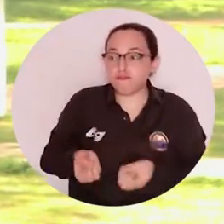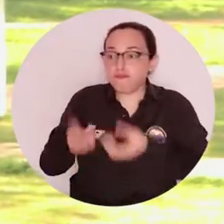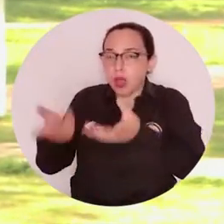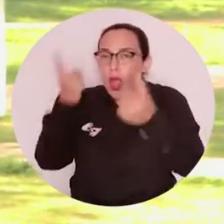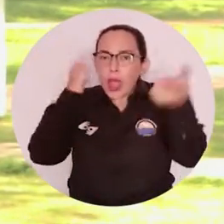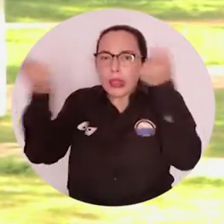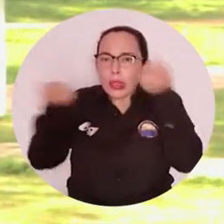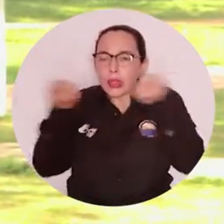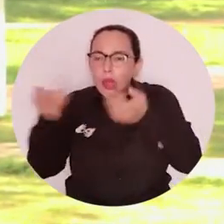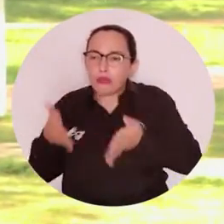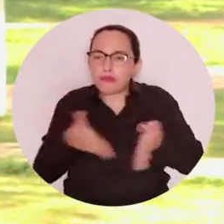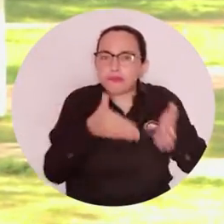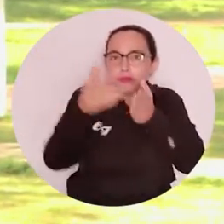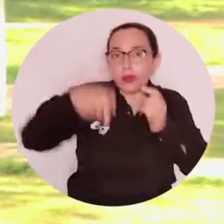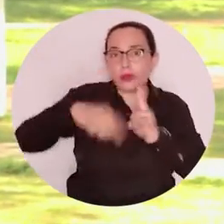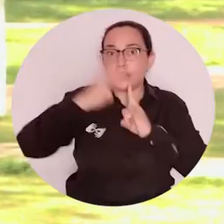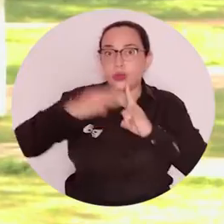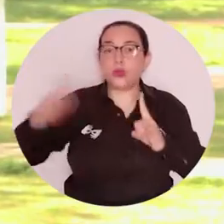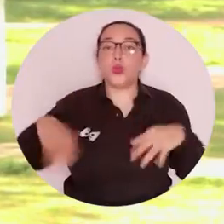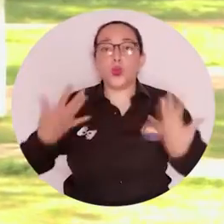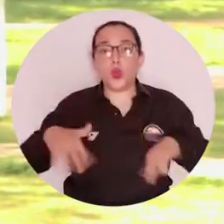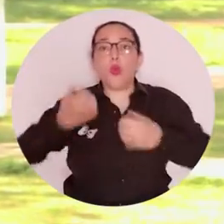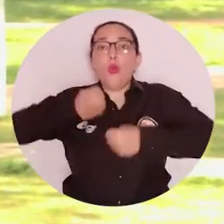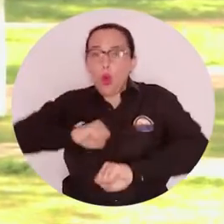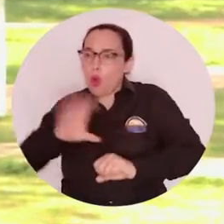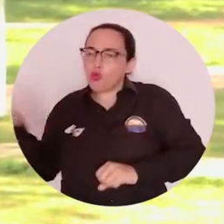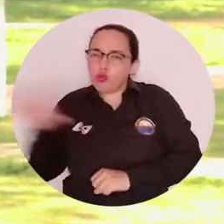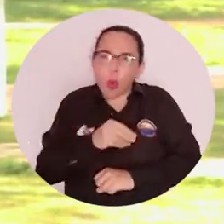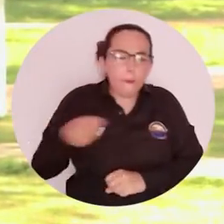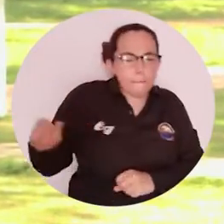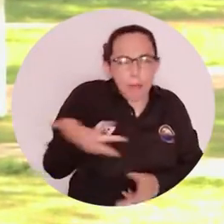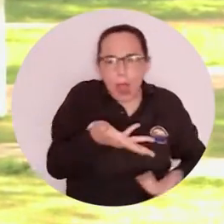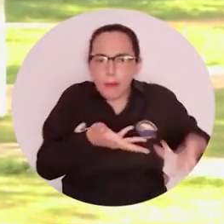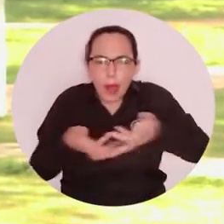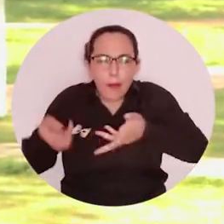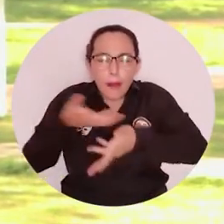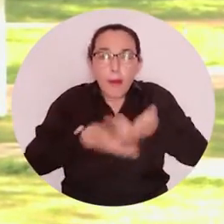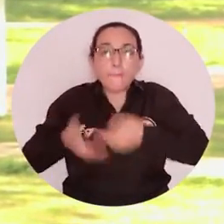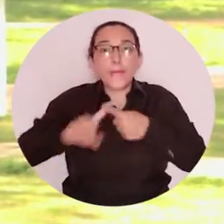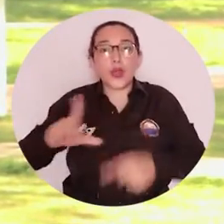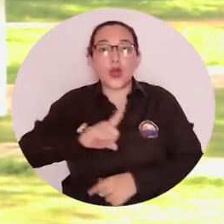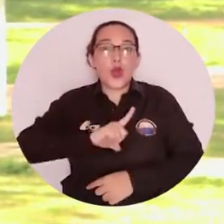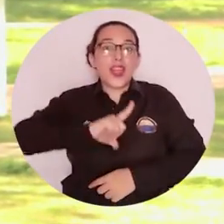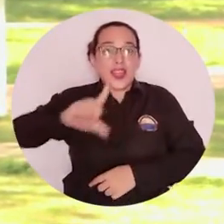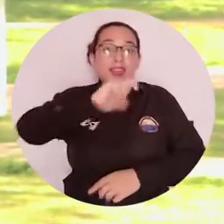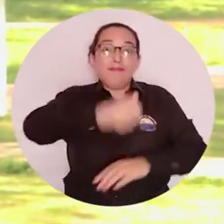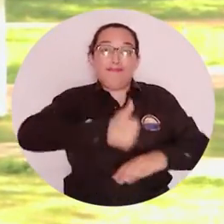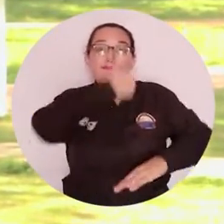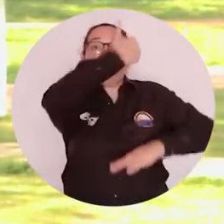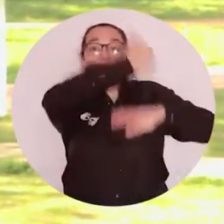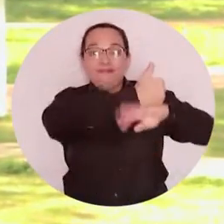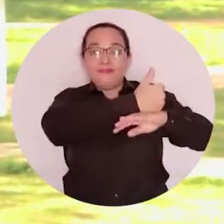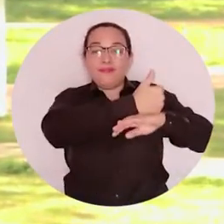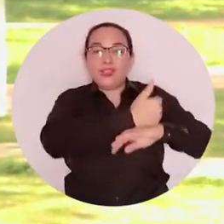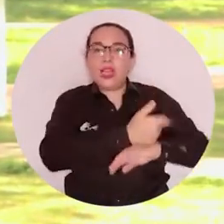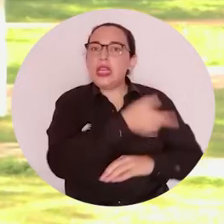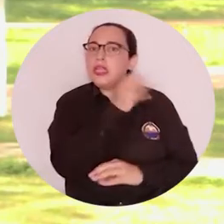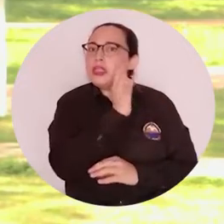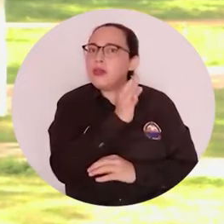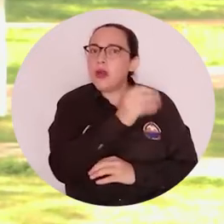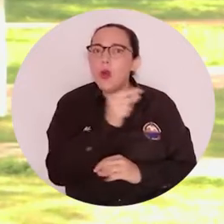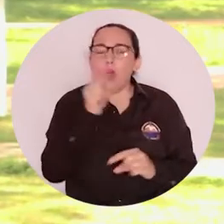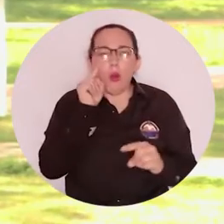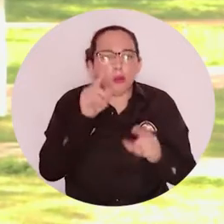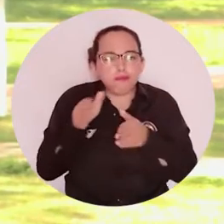quien dio la guía estratégica de la visión de la universidad, que insisto, es un esfuerzo colectivo, pero por supuesto liderado por